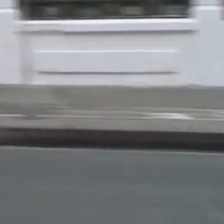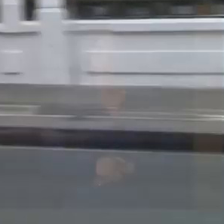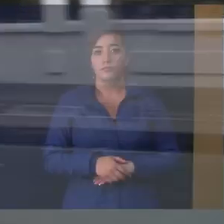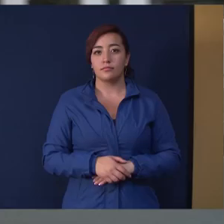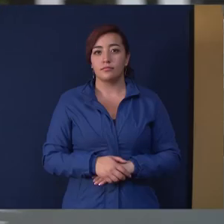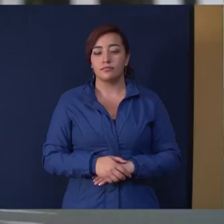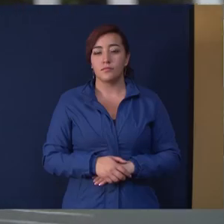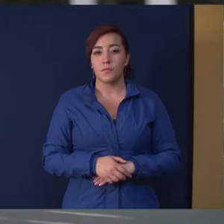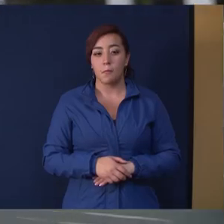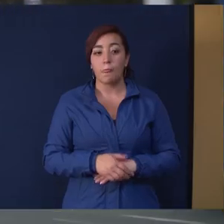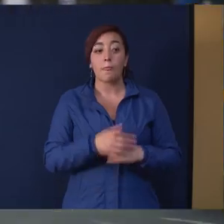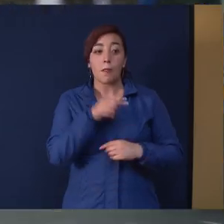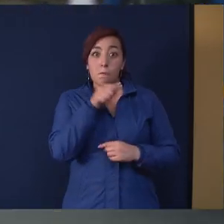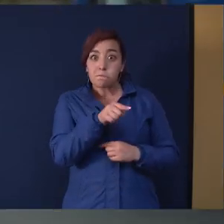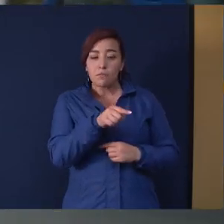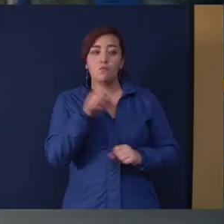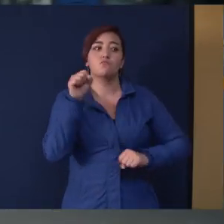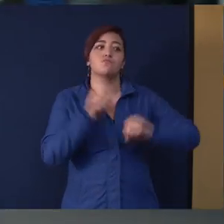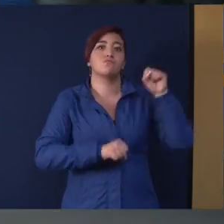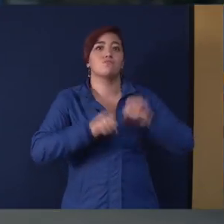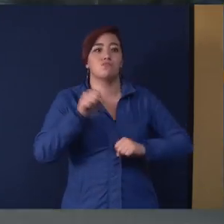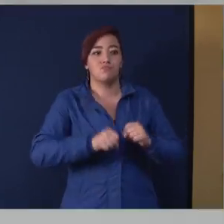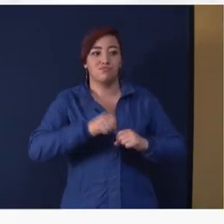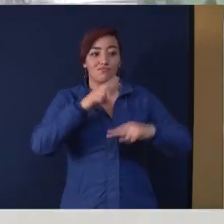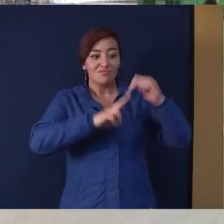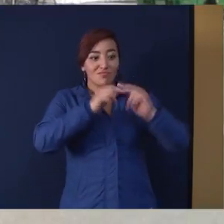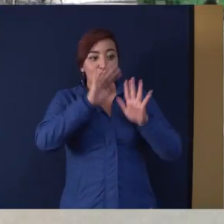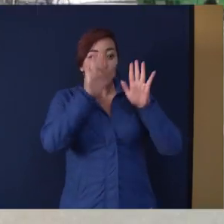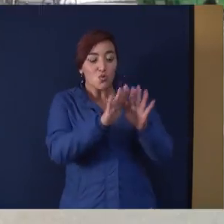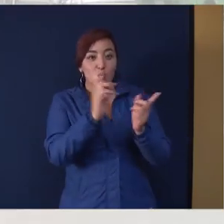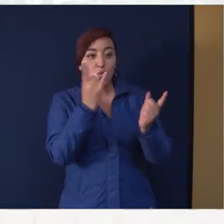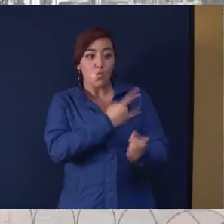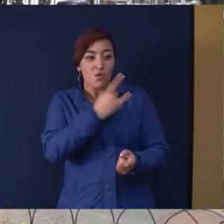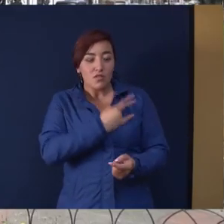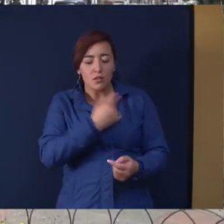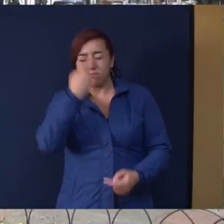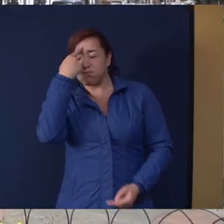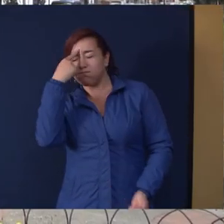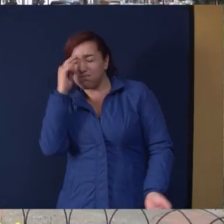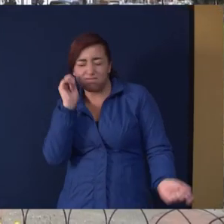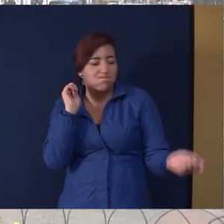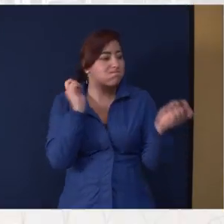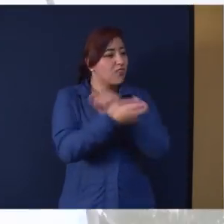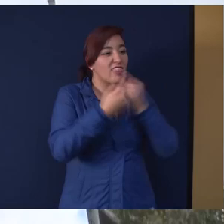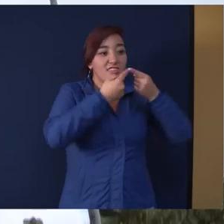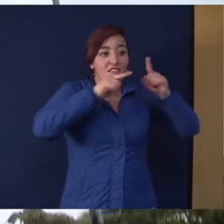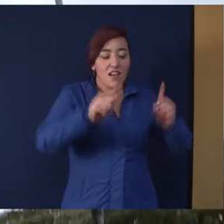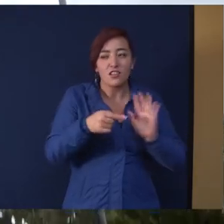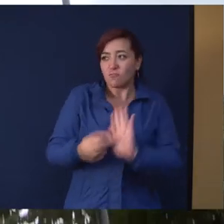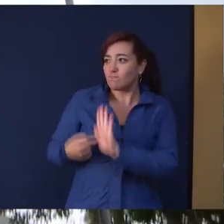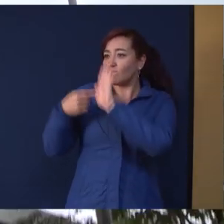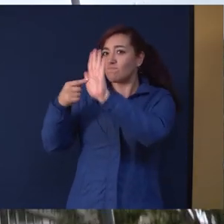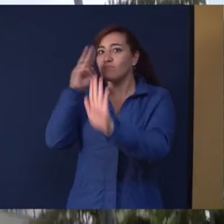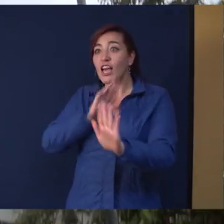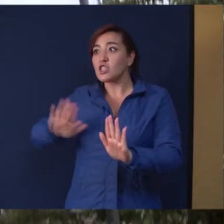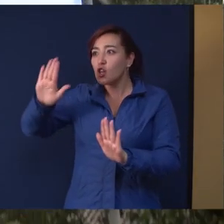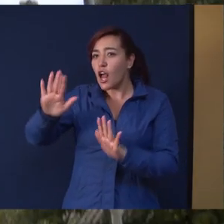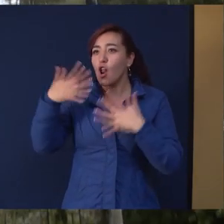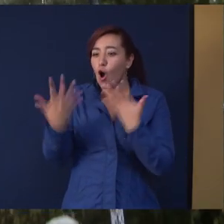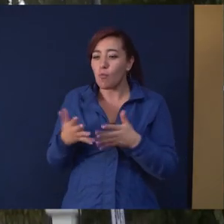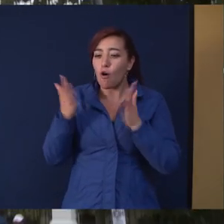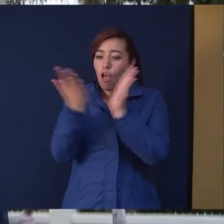Creemos que esta es la posibilidad de construir una universidad diferente de cara al país, de cara a la educación